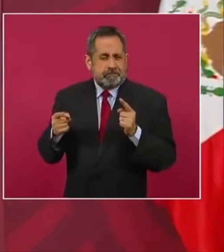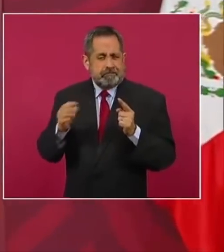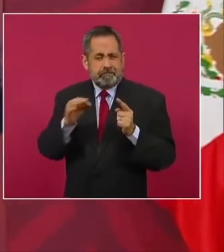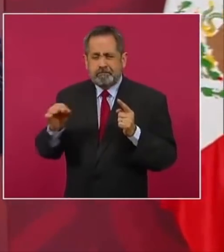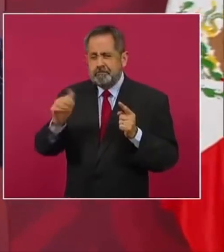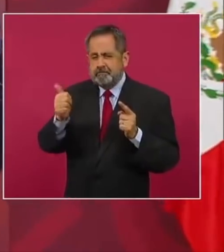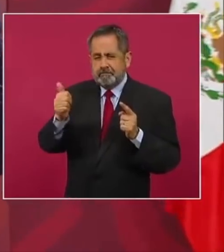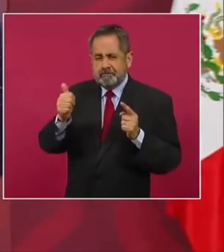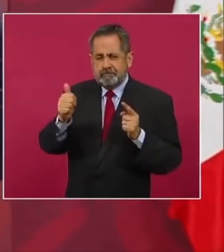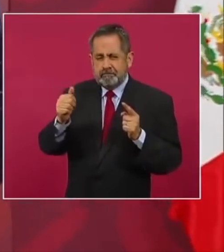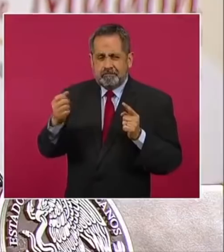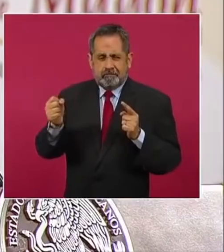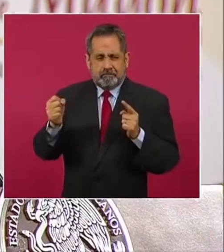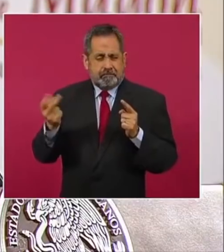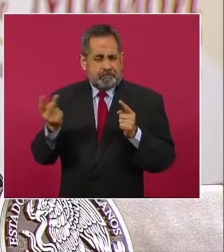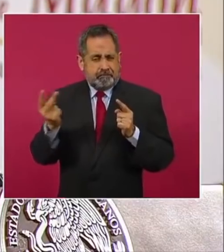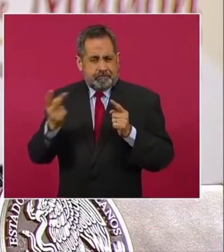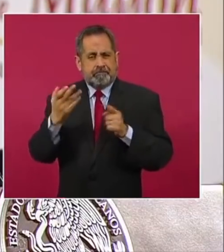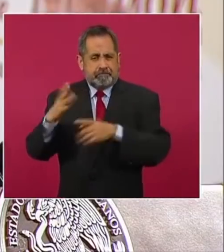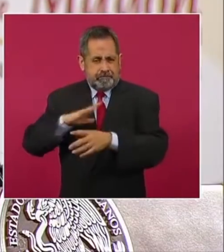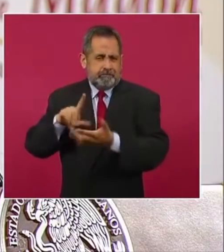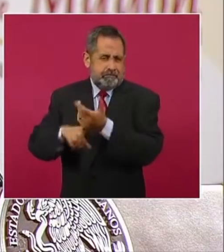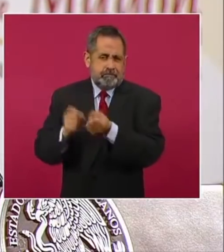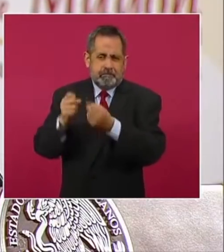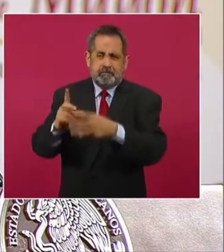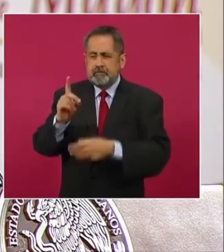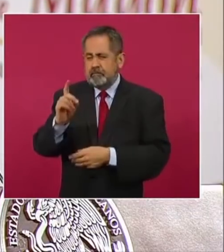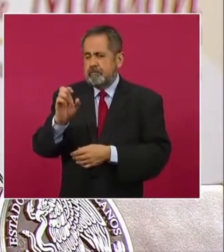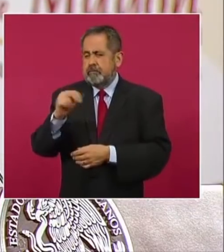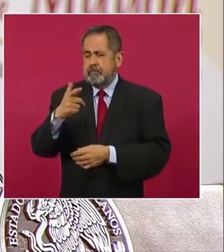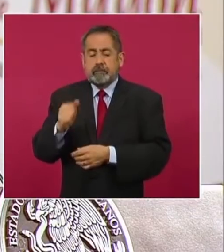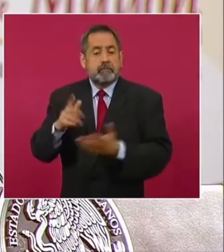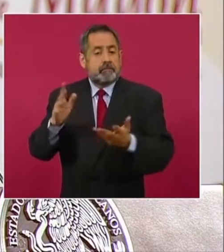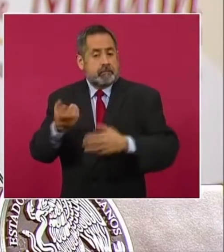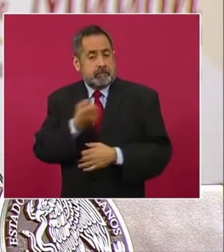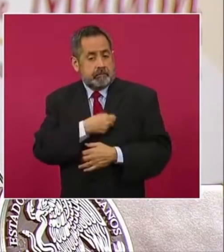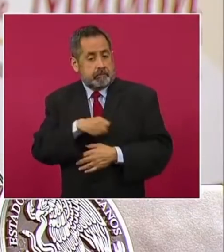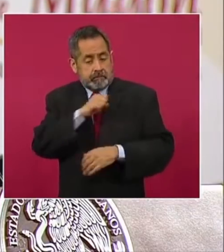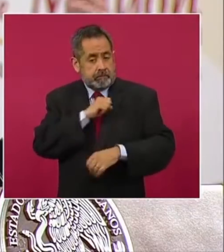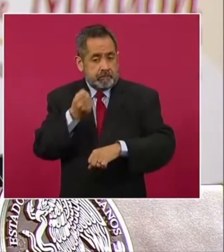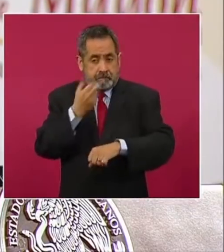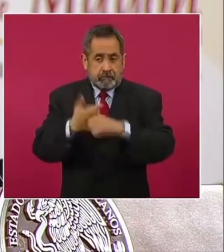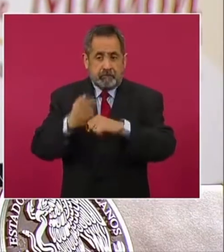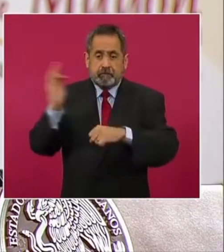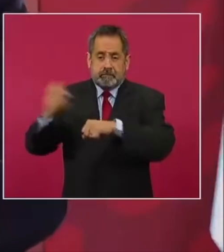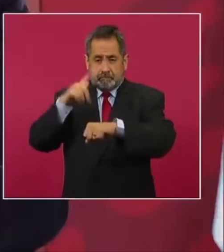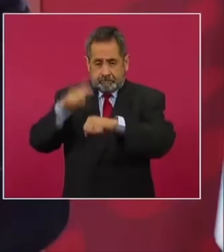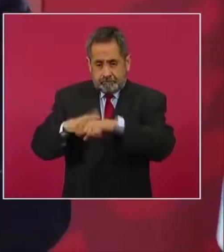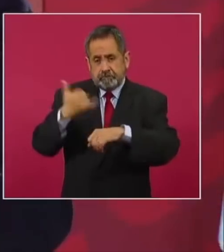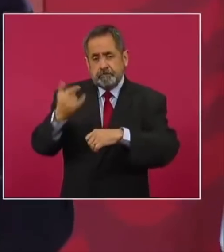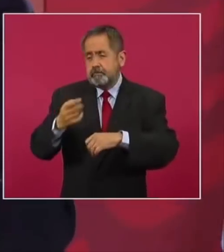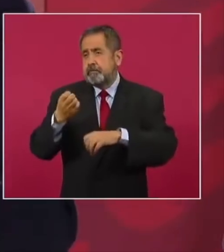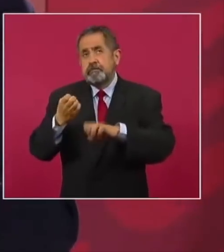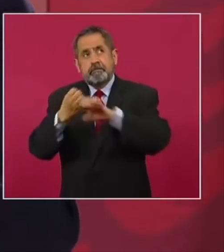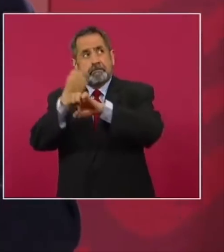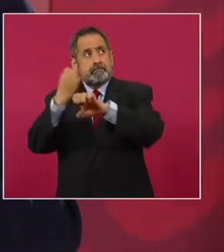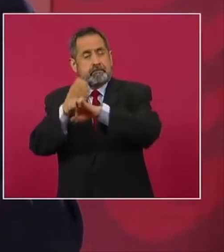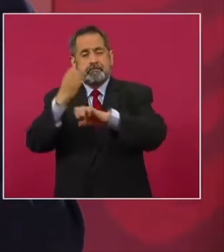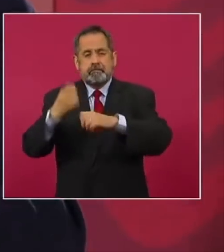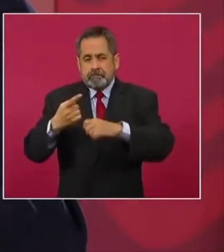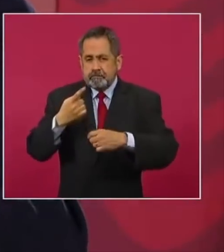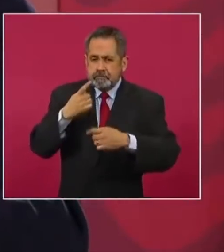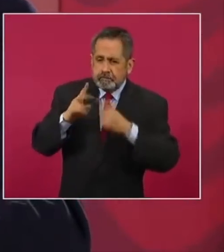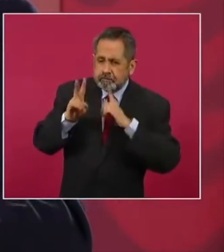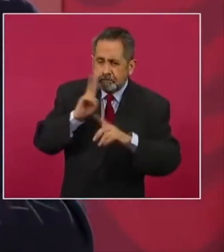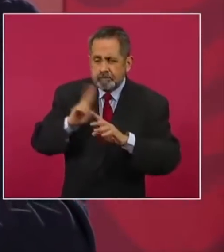finales de agosto, principios de septiembre, pues la Secretaría de Salud, como le decía Federal y las secretarías de los estados, están al